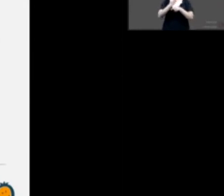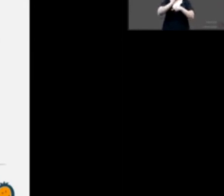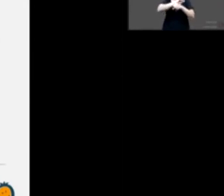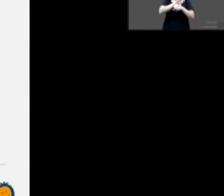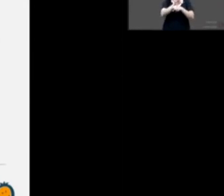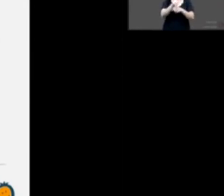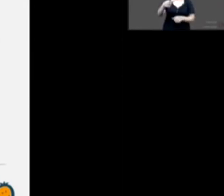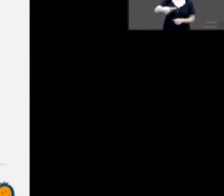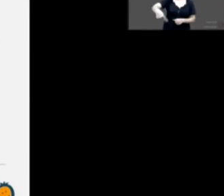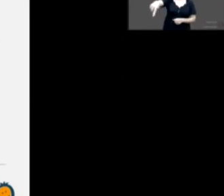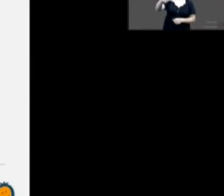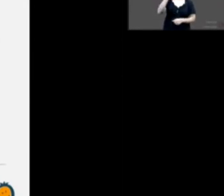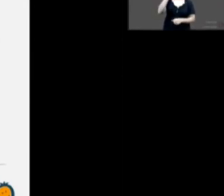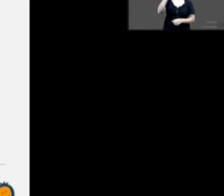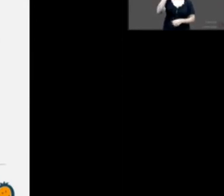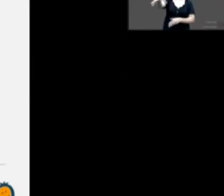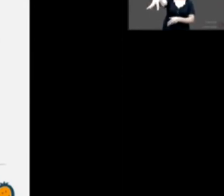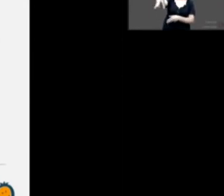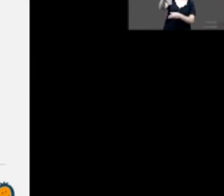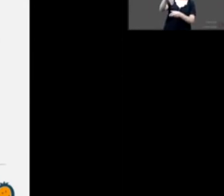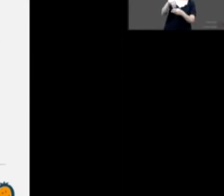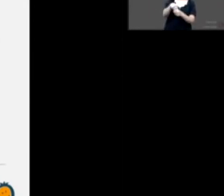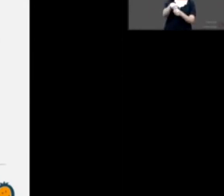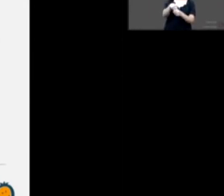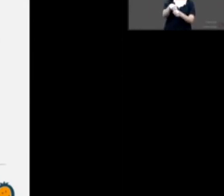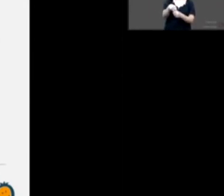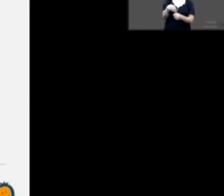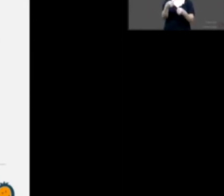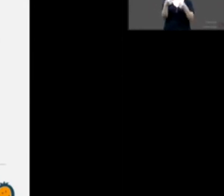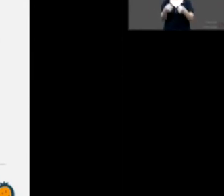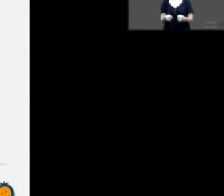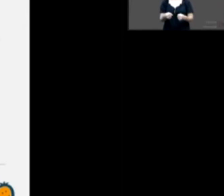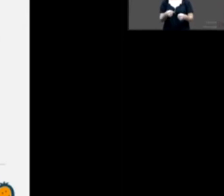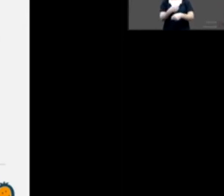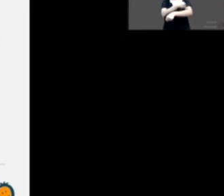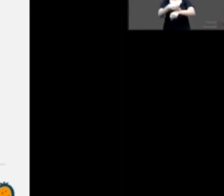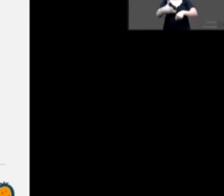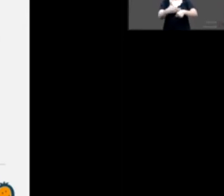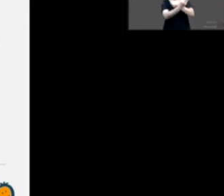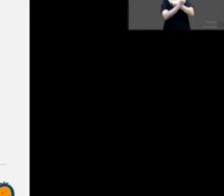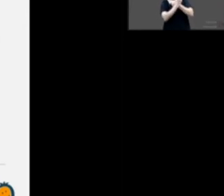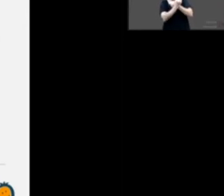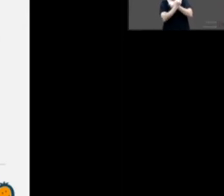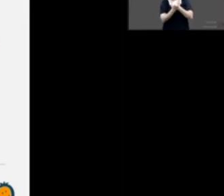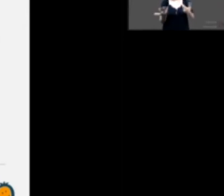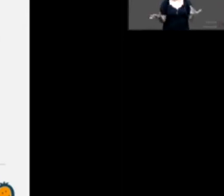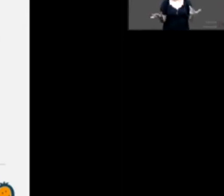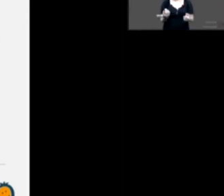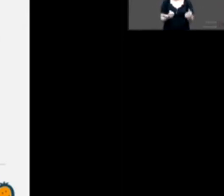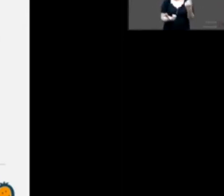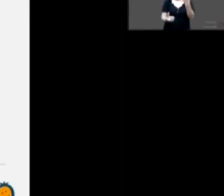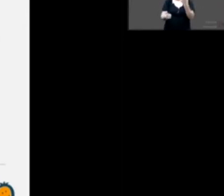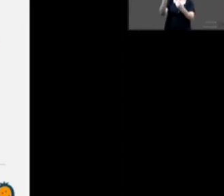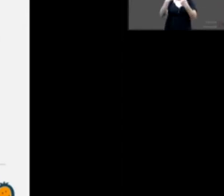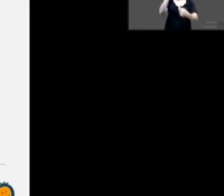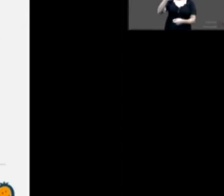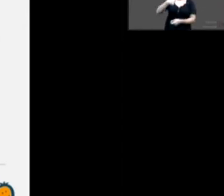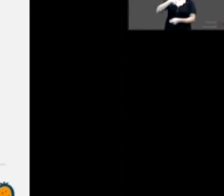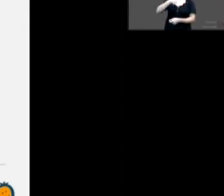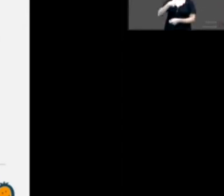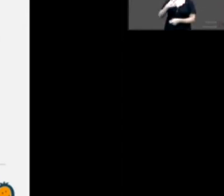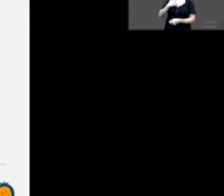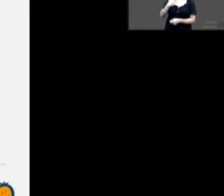absolutamente delicada, absolutamente difícil y compleja, tanto para ellos como para sus cuidadores